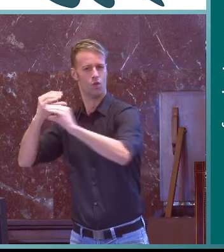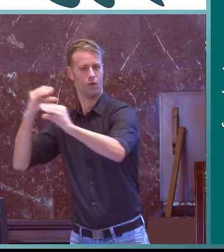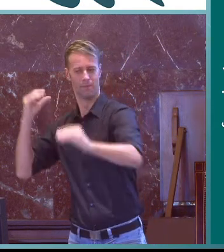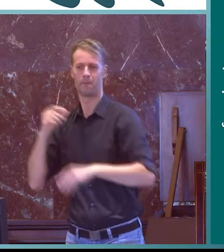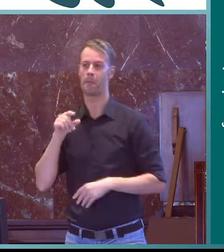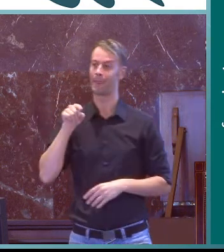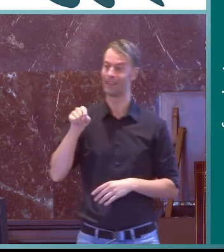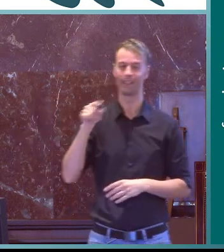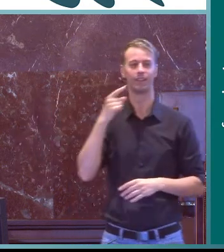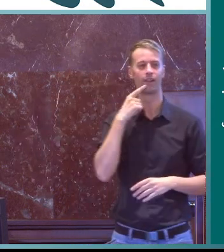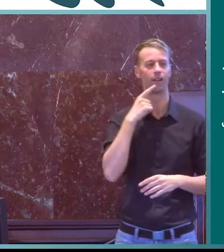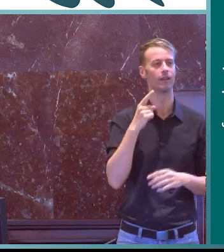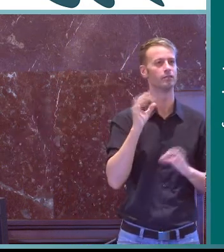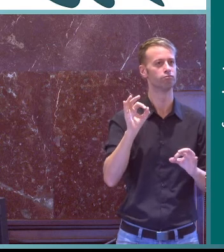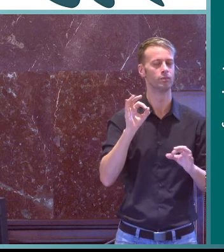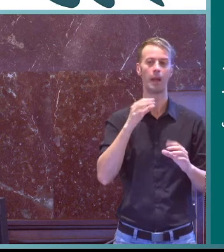tiene varias